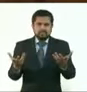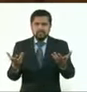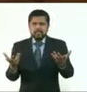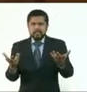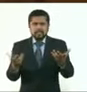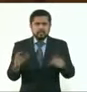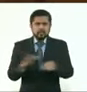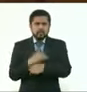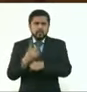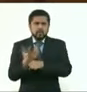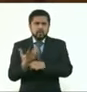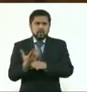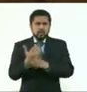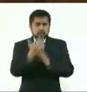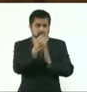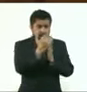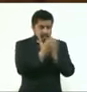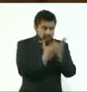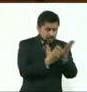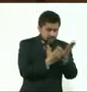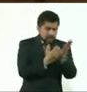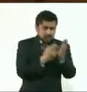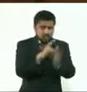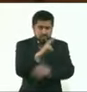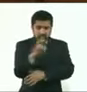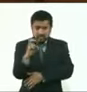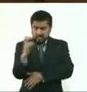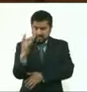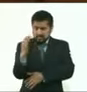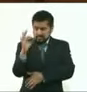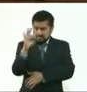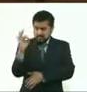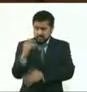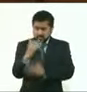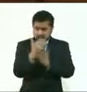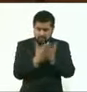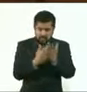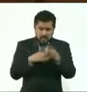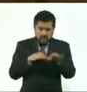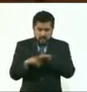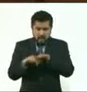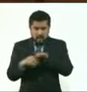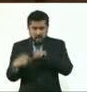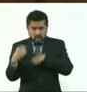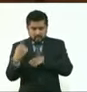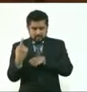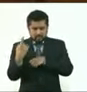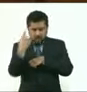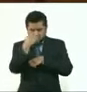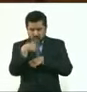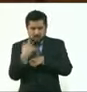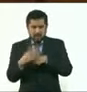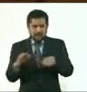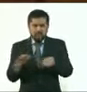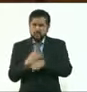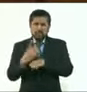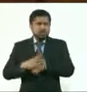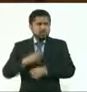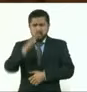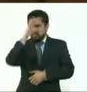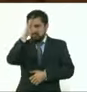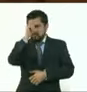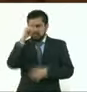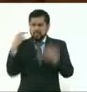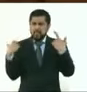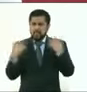de 250% en su salario por hora y que no están de acuerdo con este planteamiento. ¿Qué podría decirnos sobre